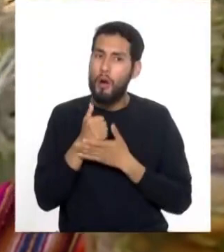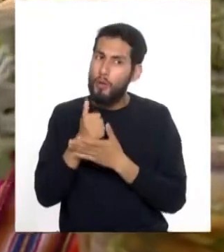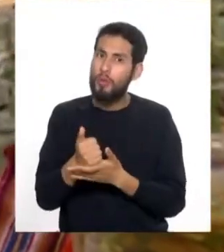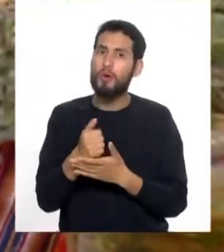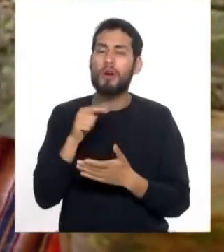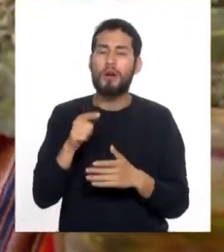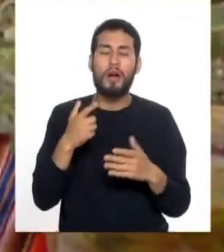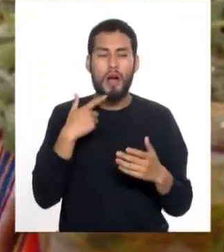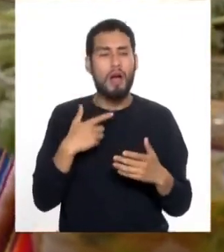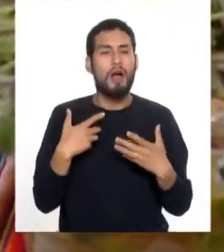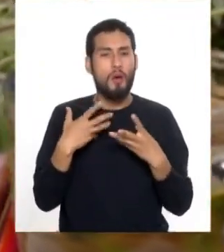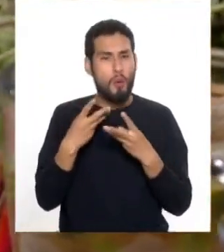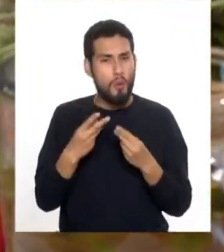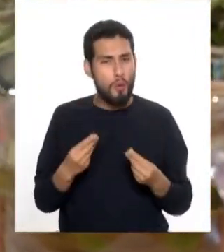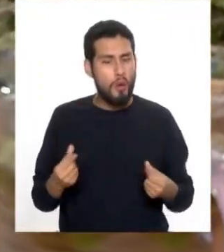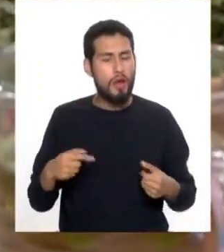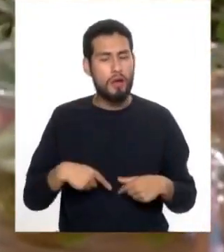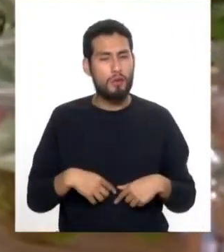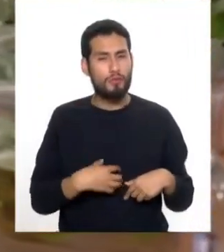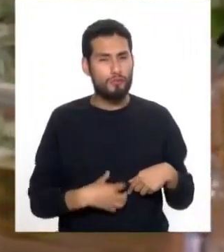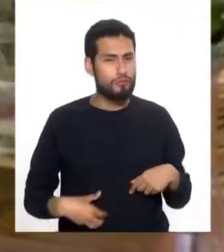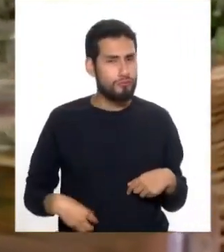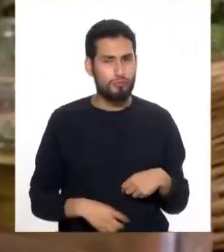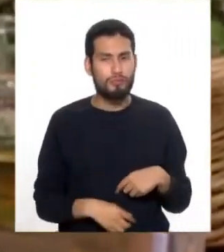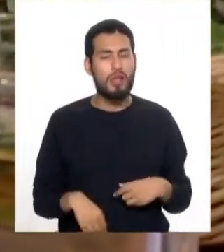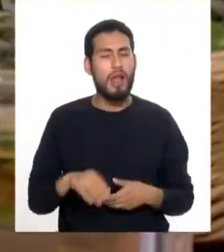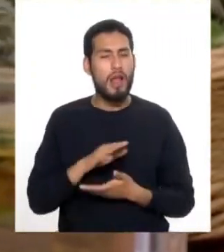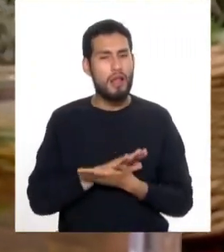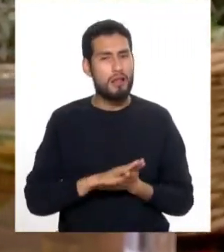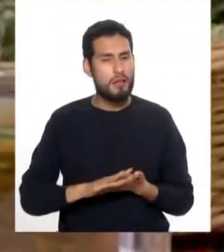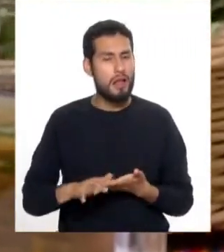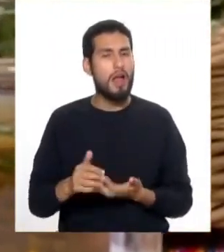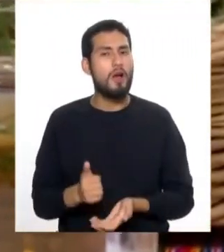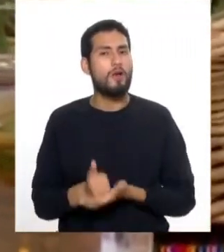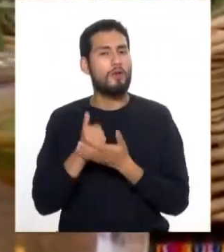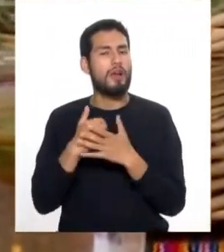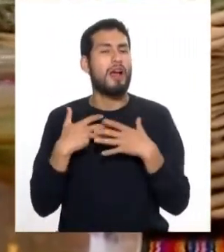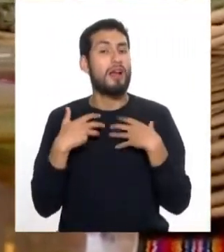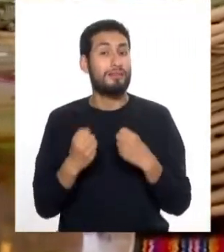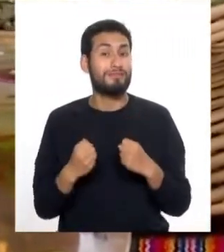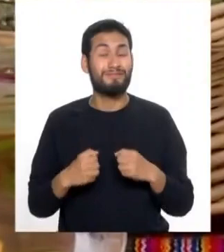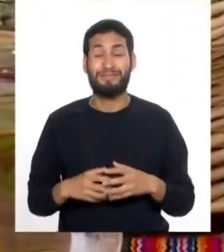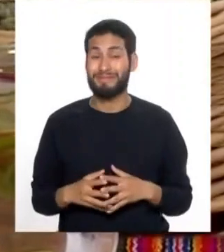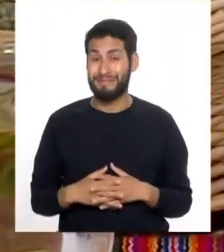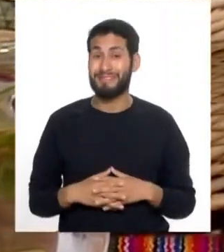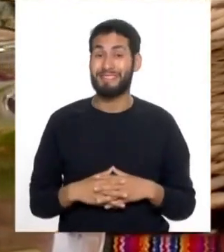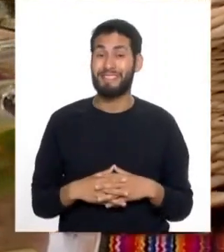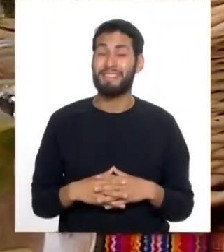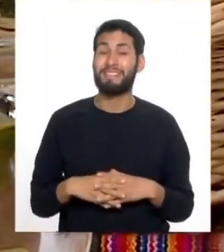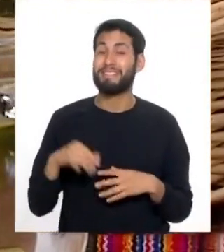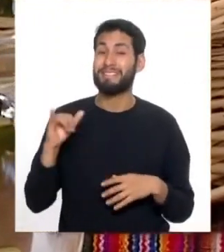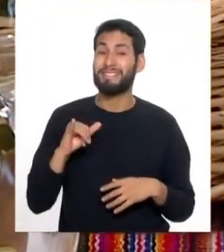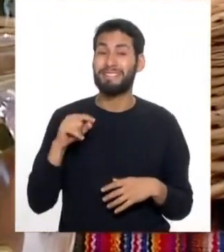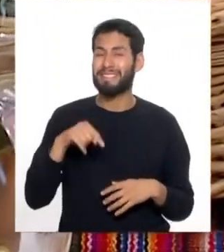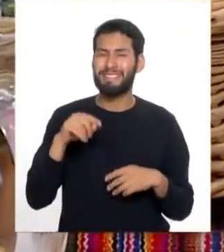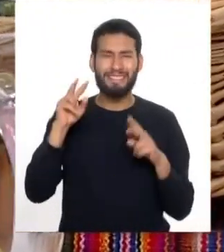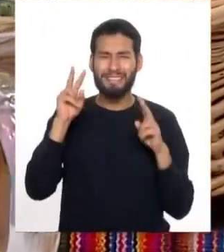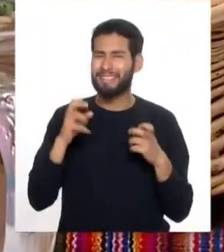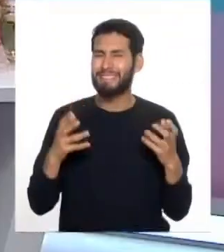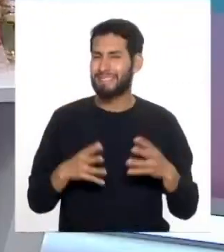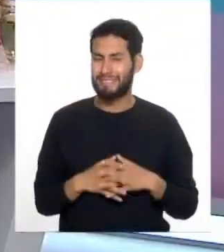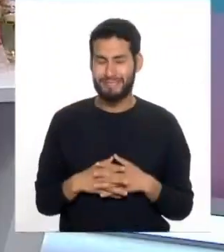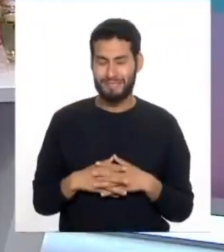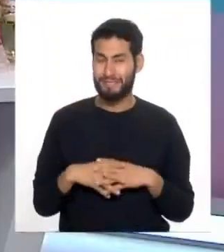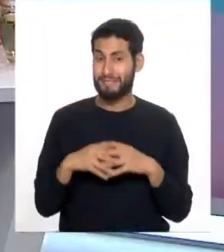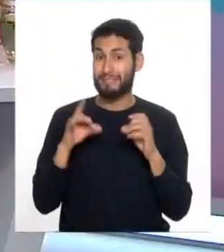para el tratamiento, para ir mejorando poco a poco y nos pueden ayudar a mejorar la salud. Y a propósito de este tema como un